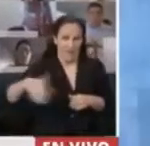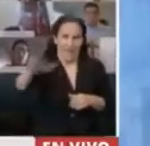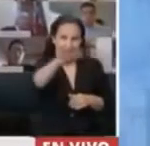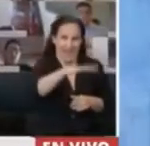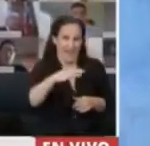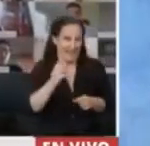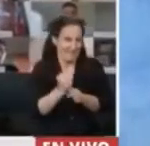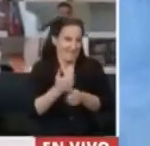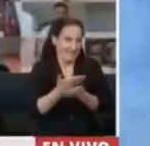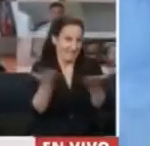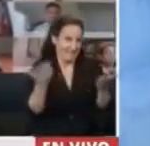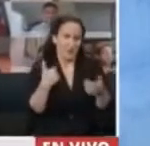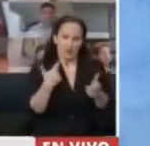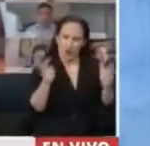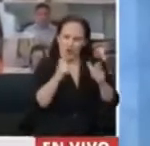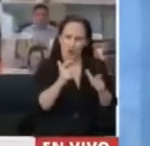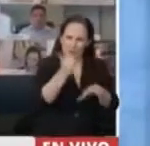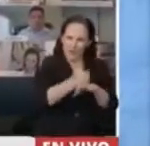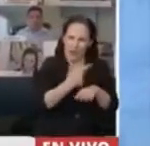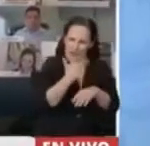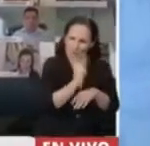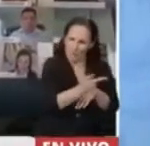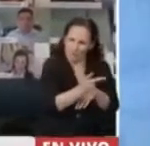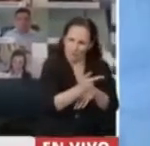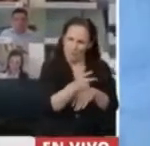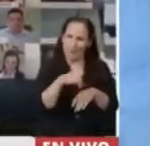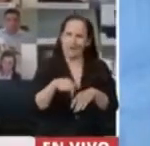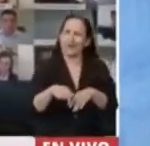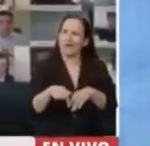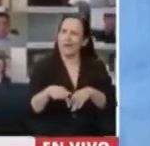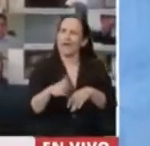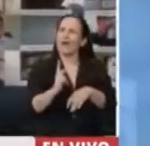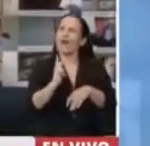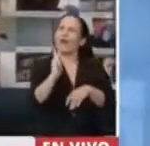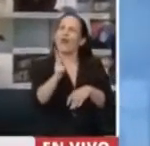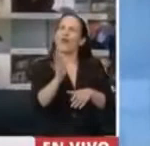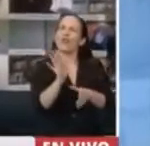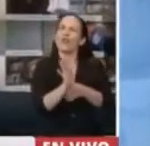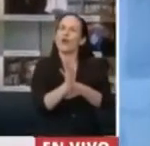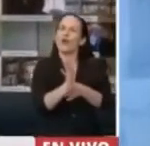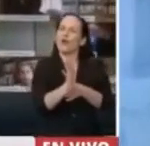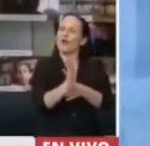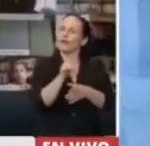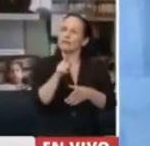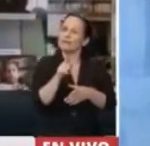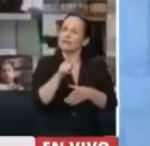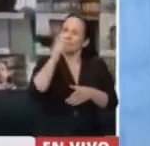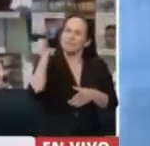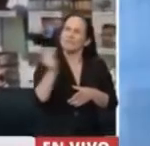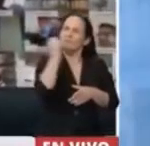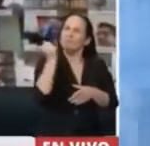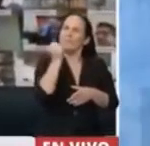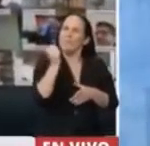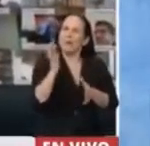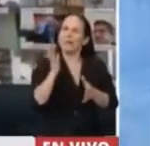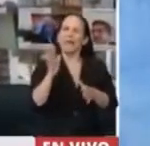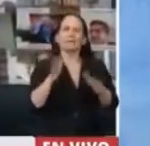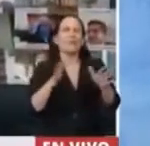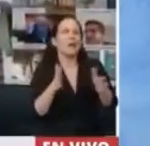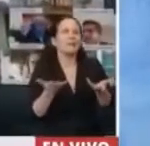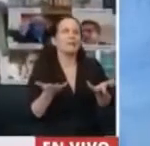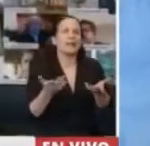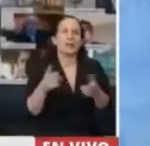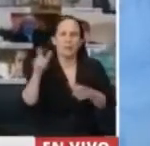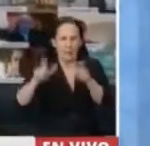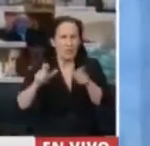sostengo como, realmente lo sostengo como una bandera que a veces me disgusta cuando hay